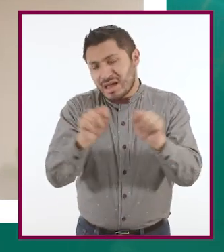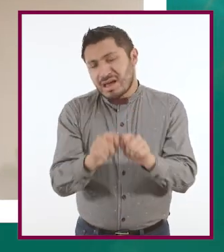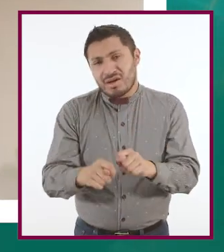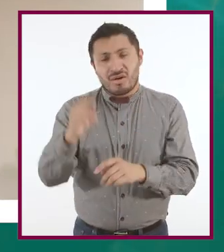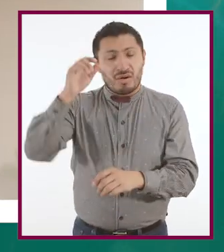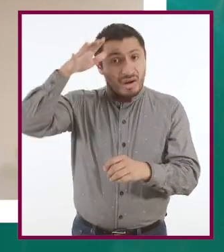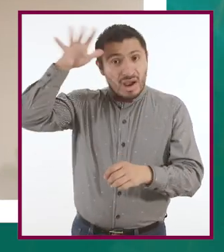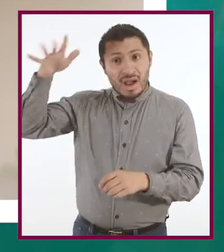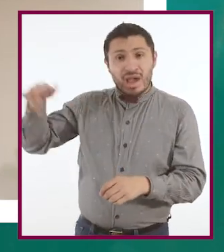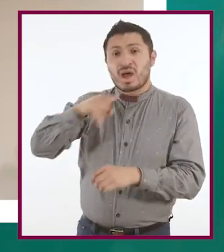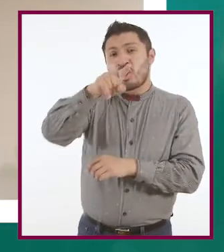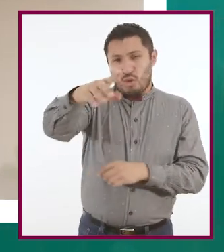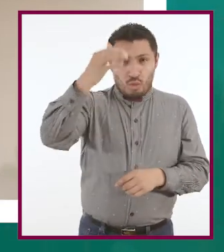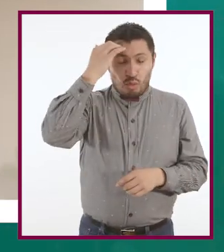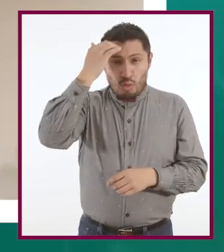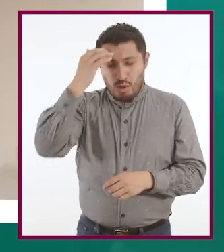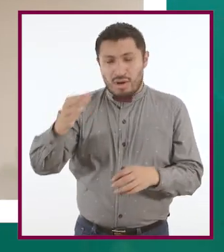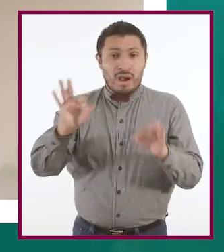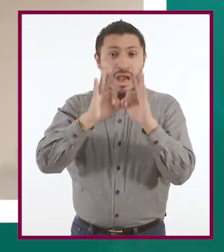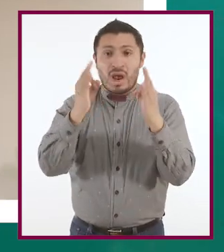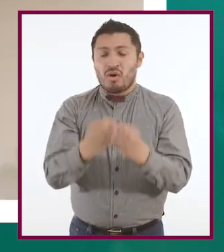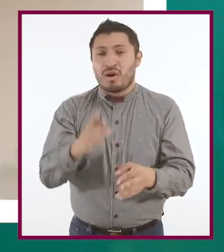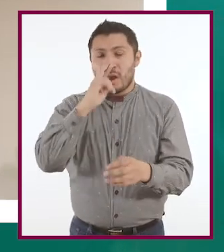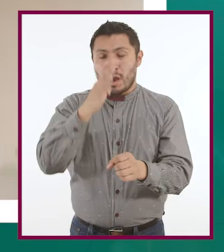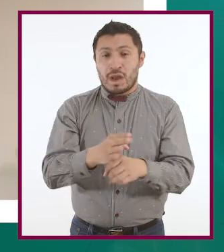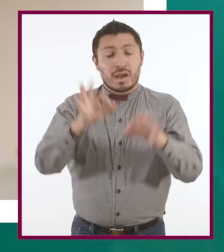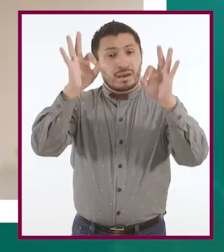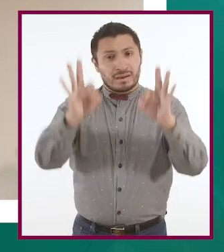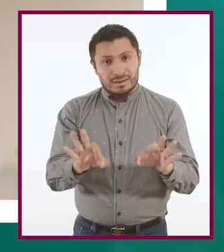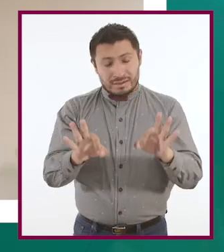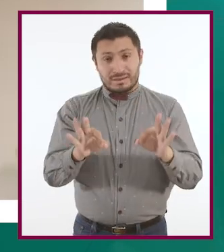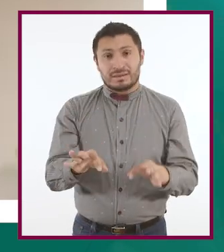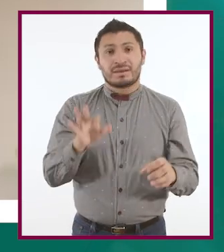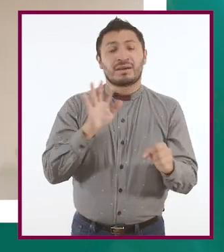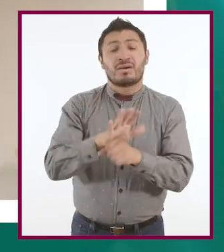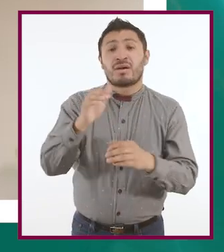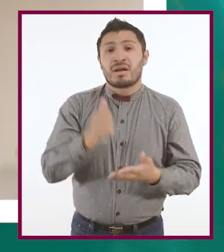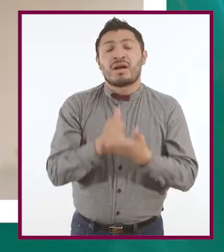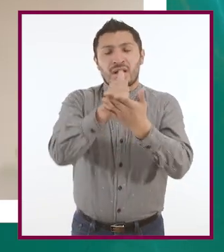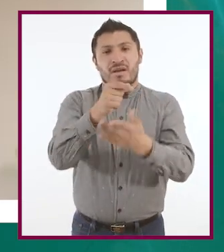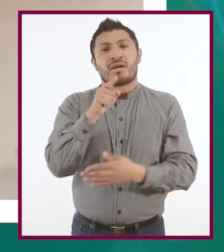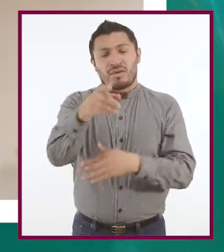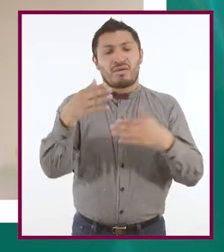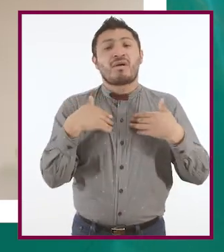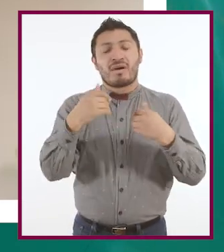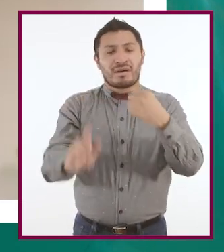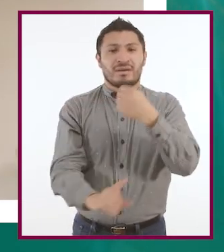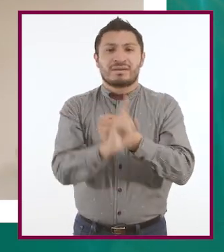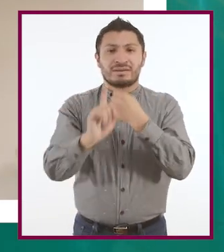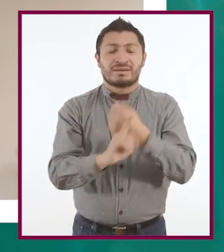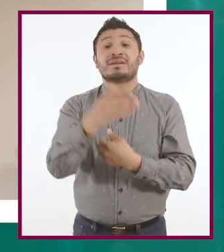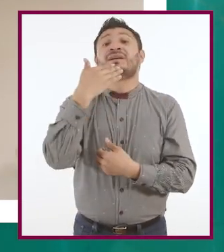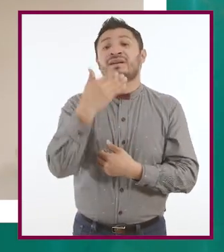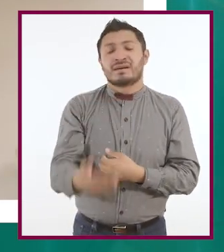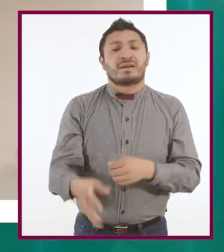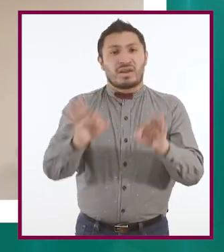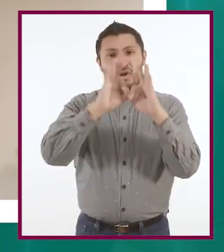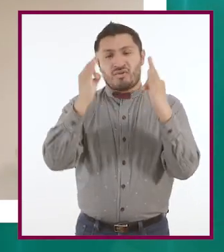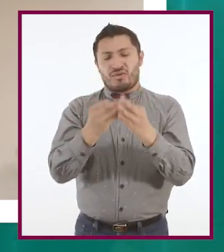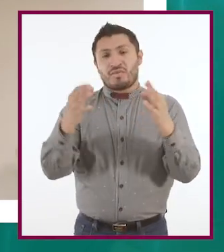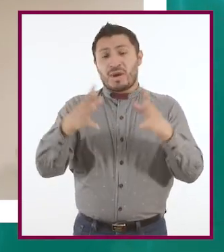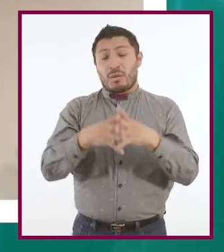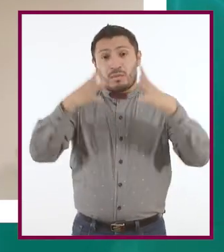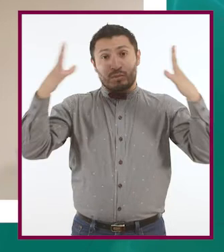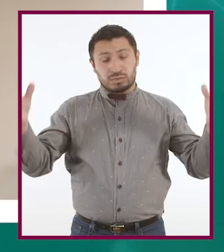algún adulto que conozcamos de forma responsable que nos ayude a entender esta problemática de una manera más